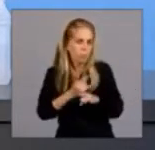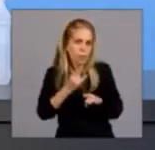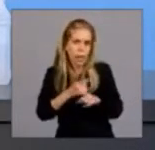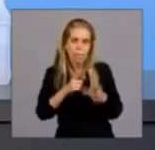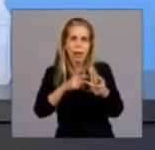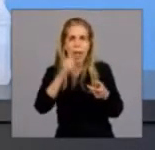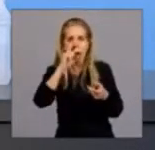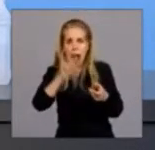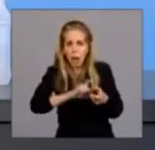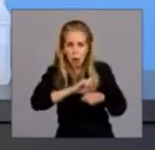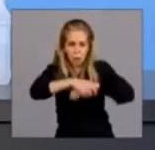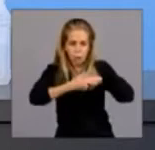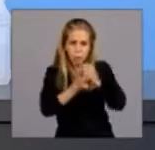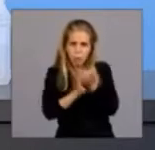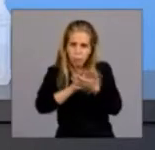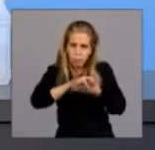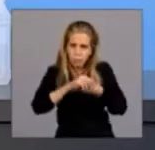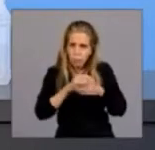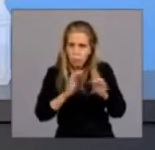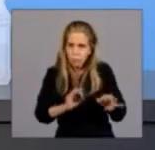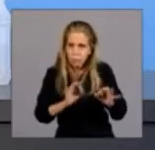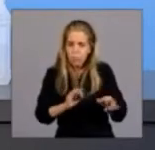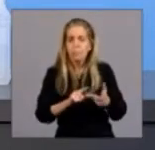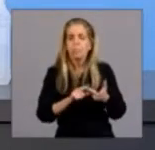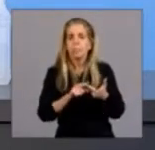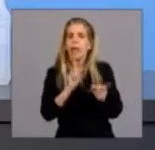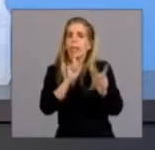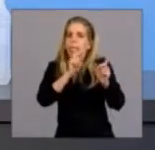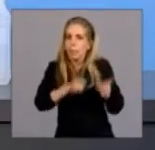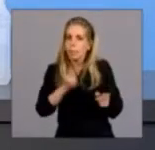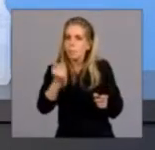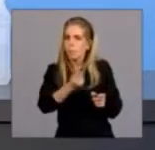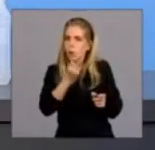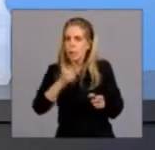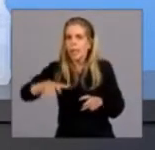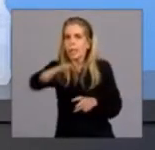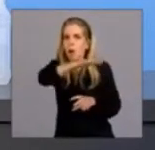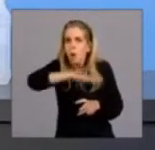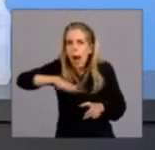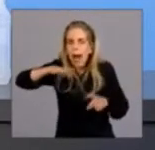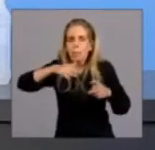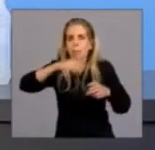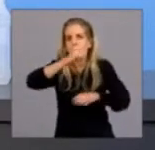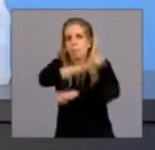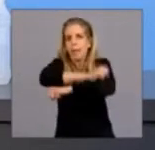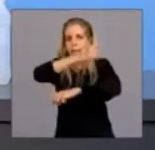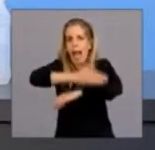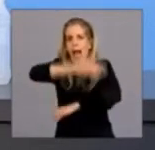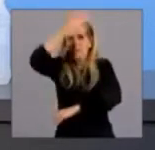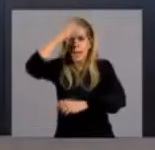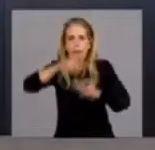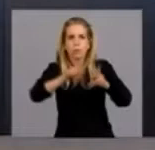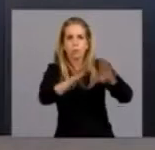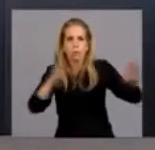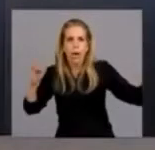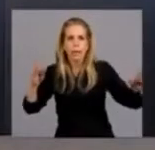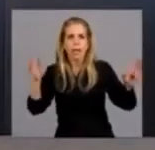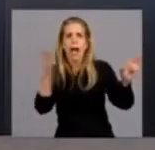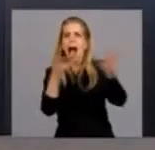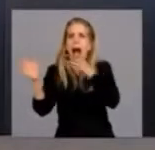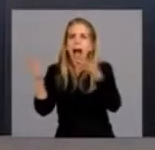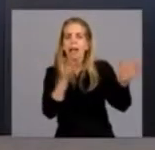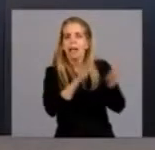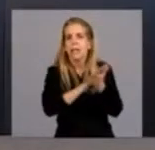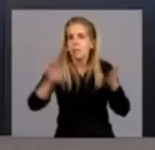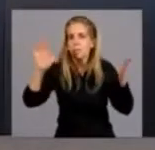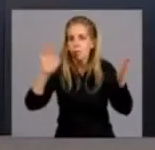el alcohol. Vamos a exigir también ventilación en los ambientes y desinfección de las superficies. Y en los